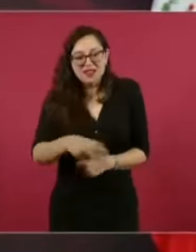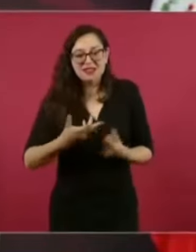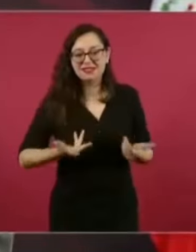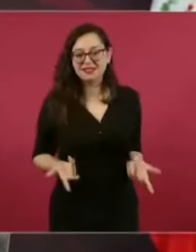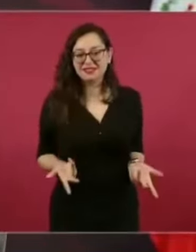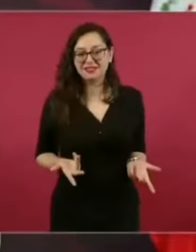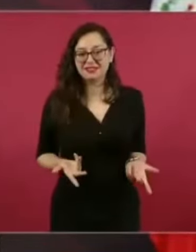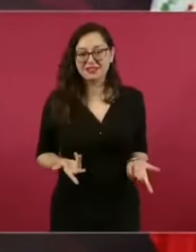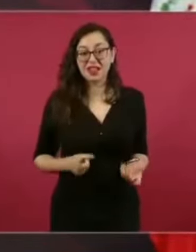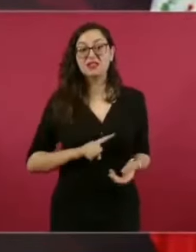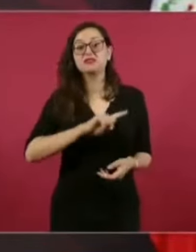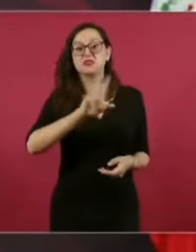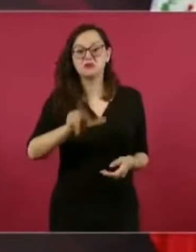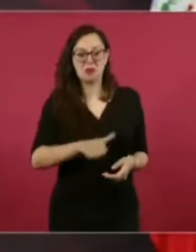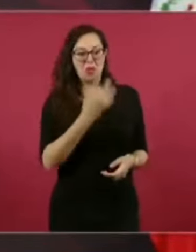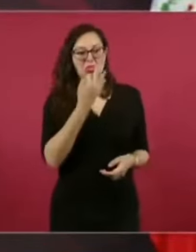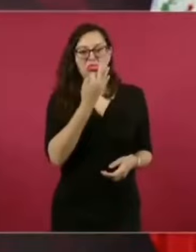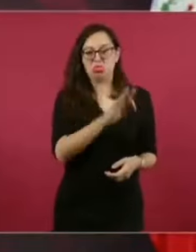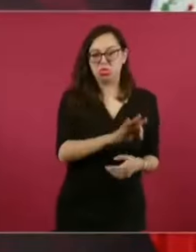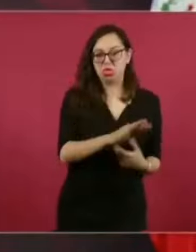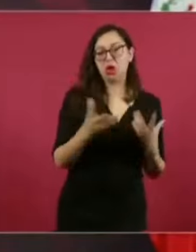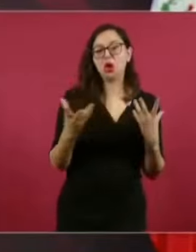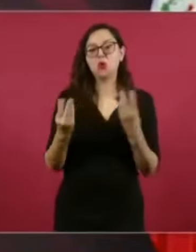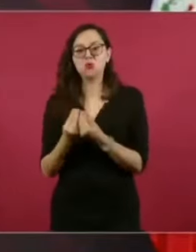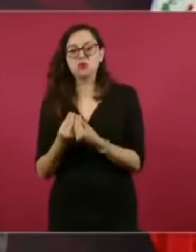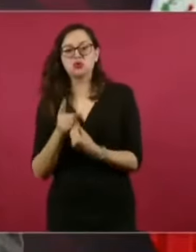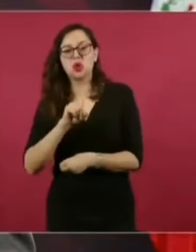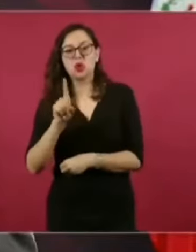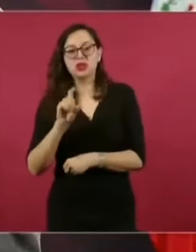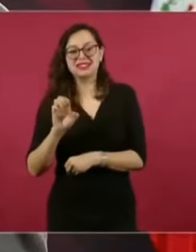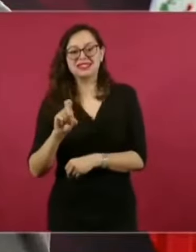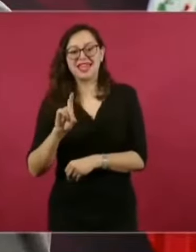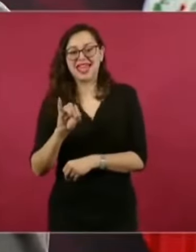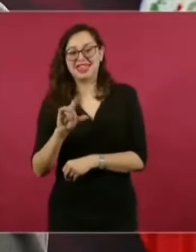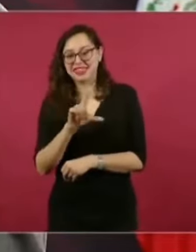traiciona a Salinas y se va con Zedillo.